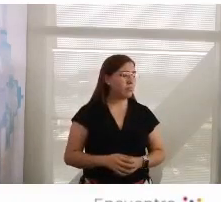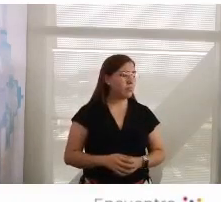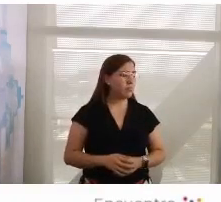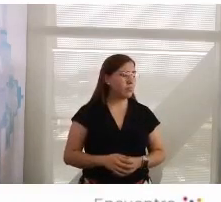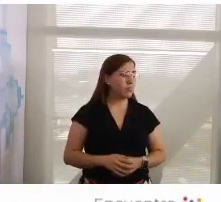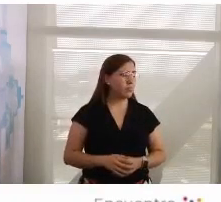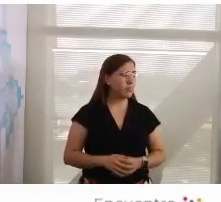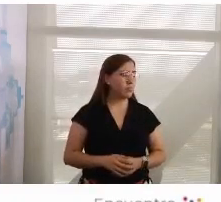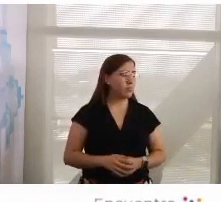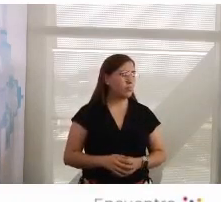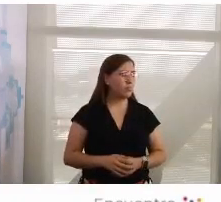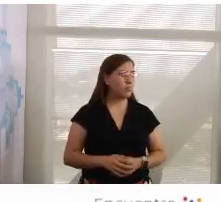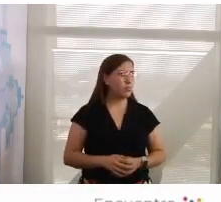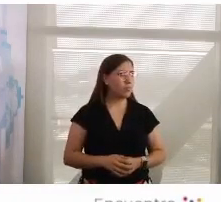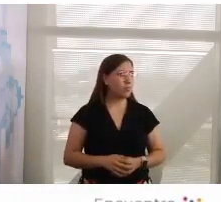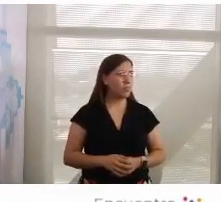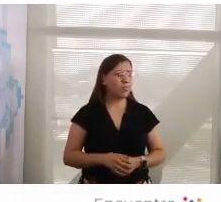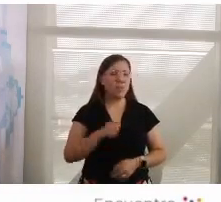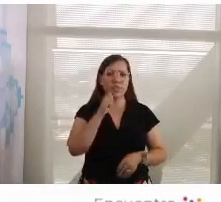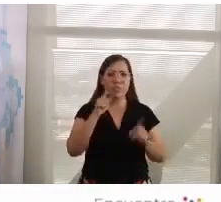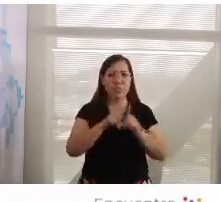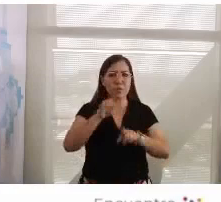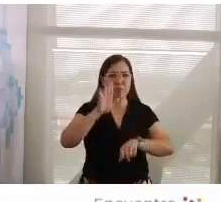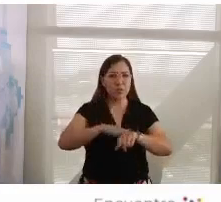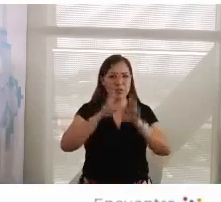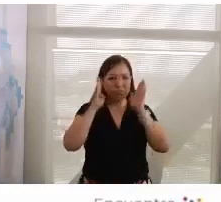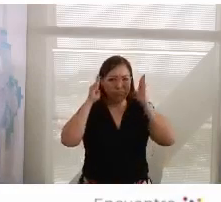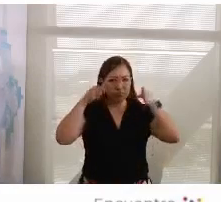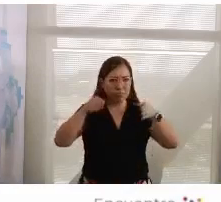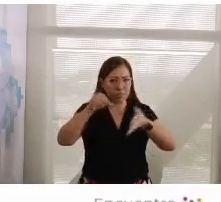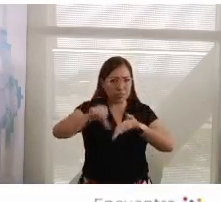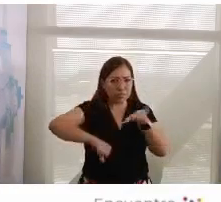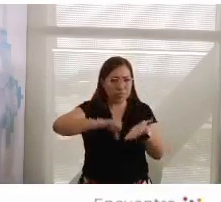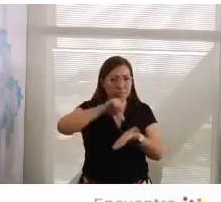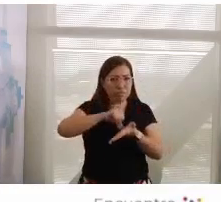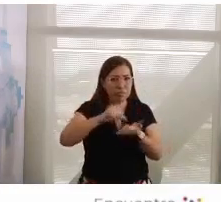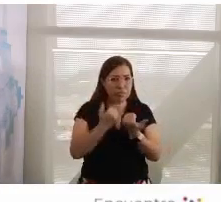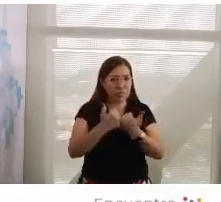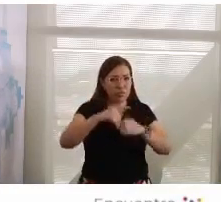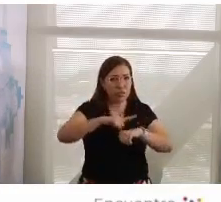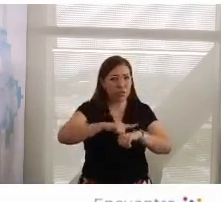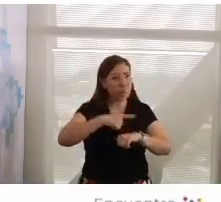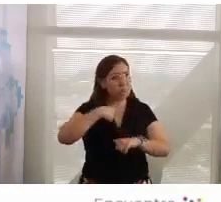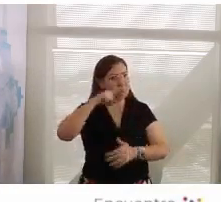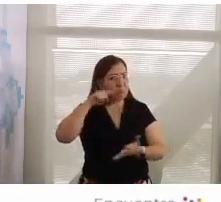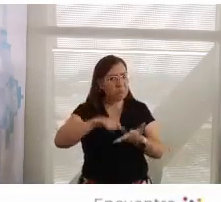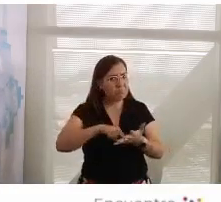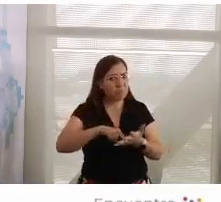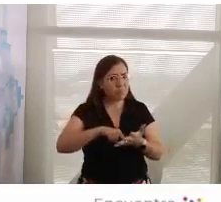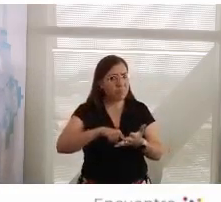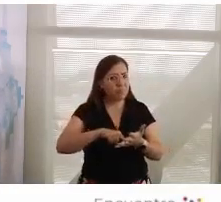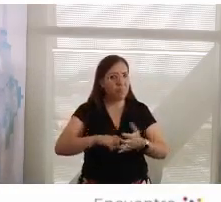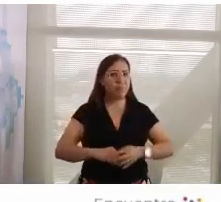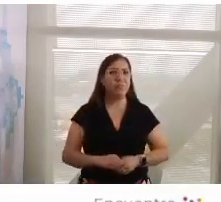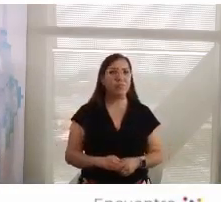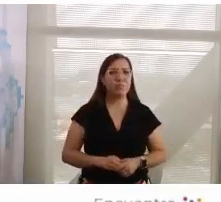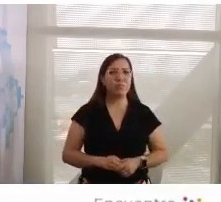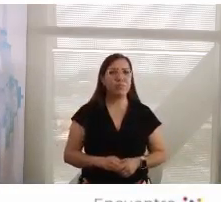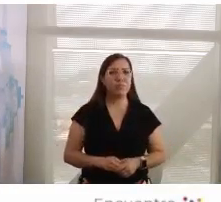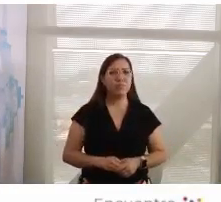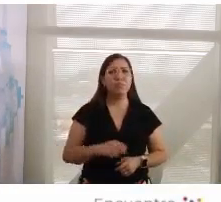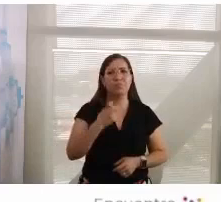colocar en la centralidad a la sociedad civil. A mí me parece que, cuáles fueran las